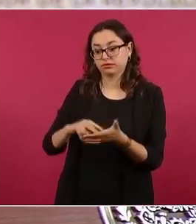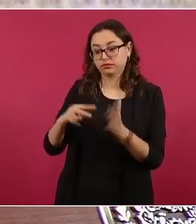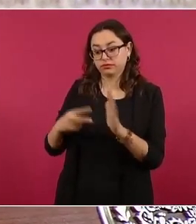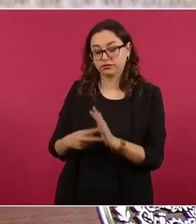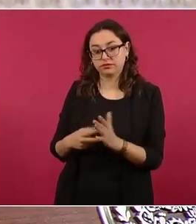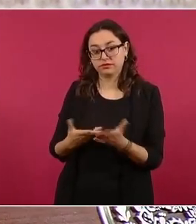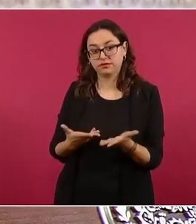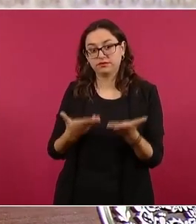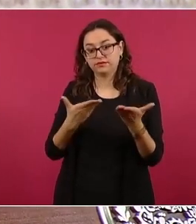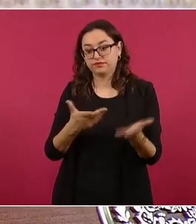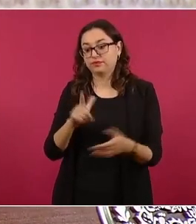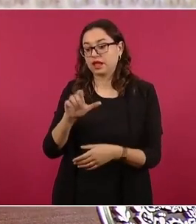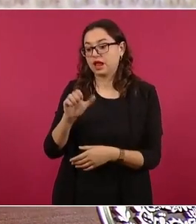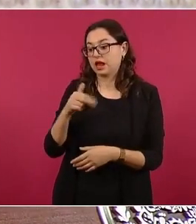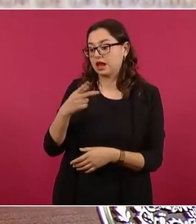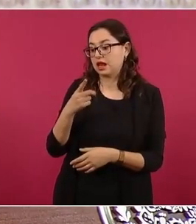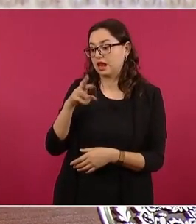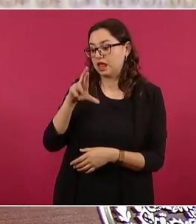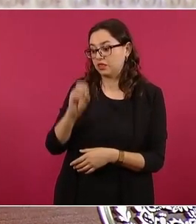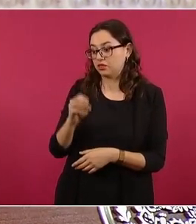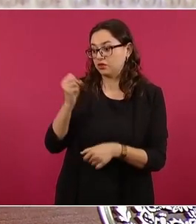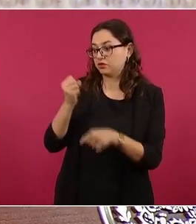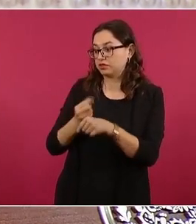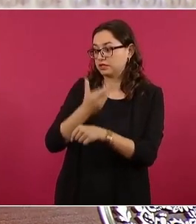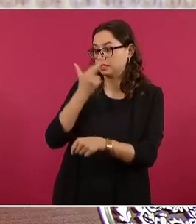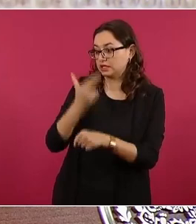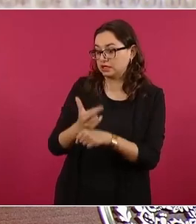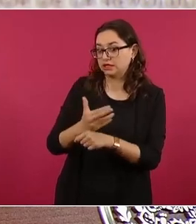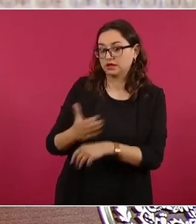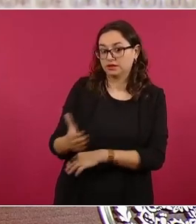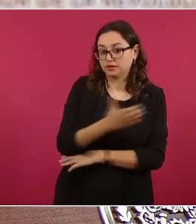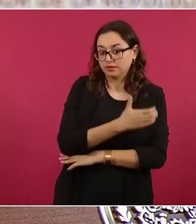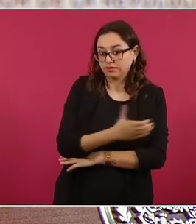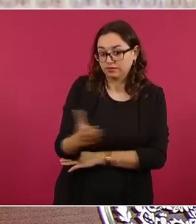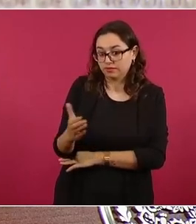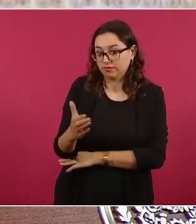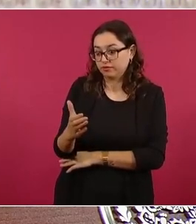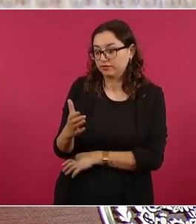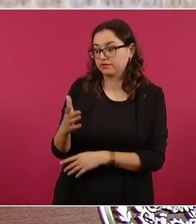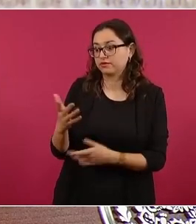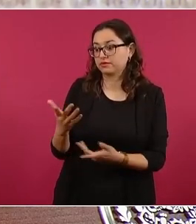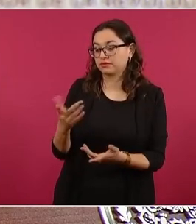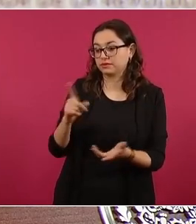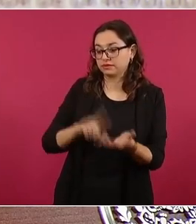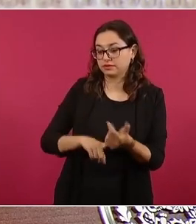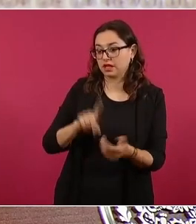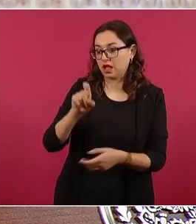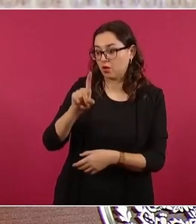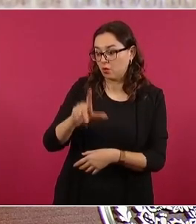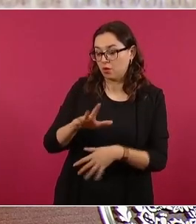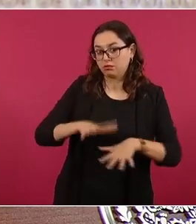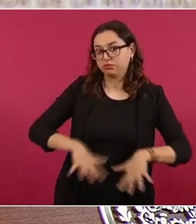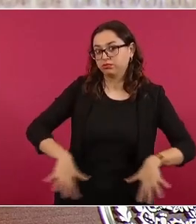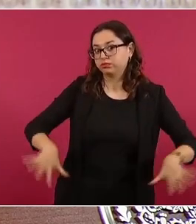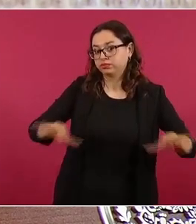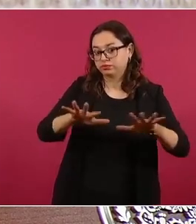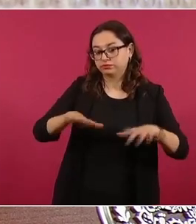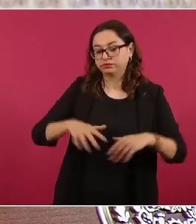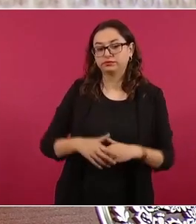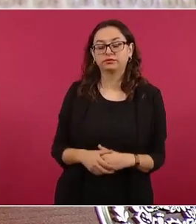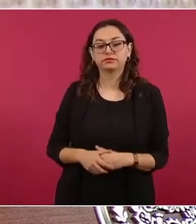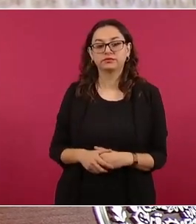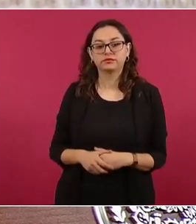secretario de recursos hidráulicos entonces